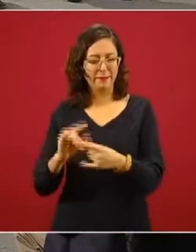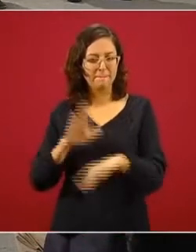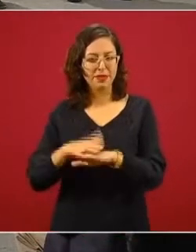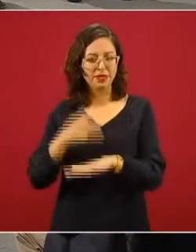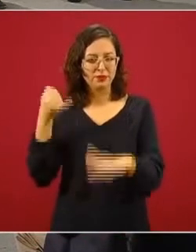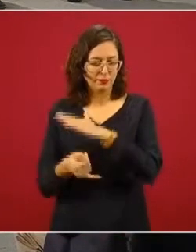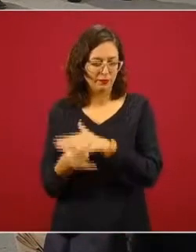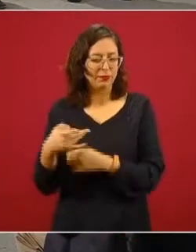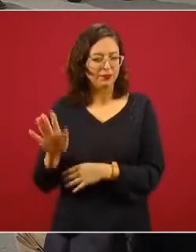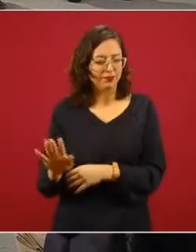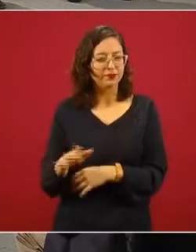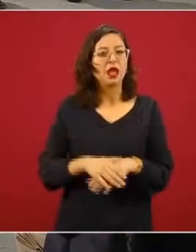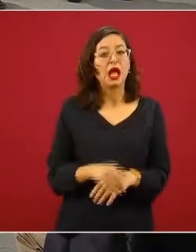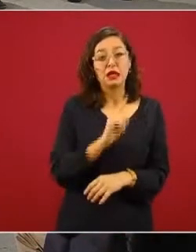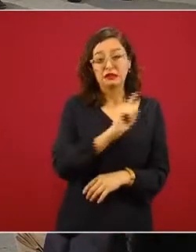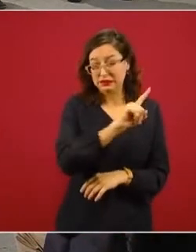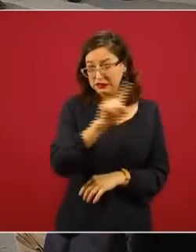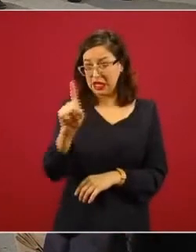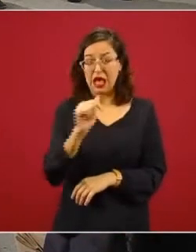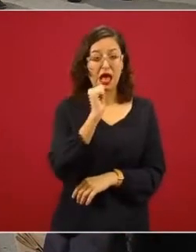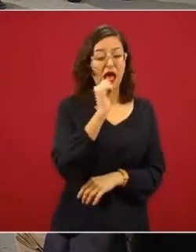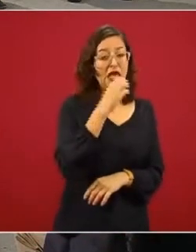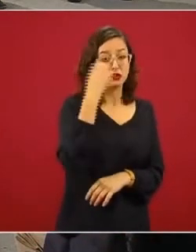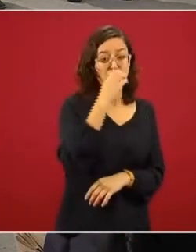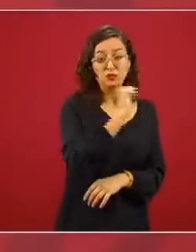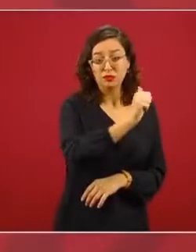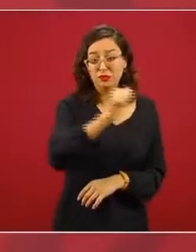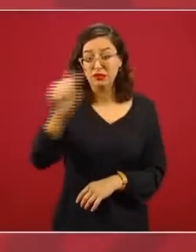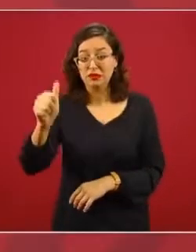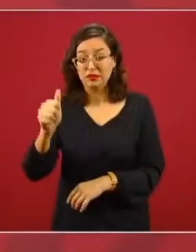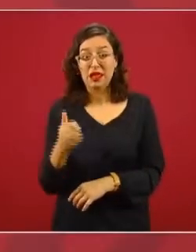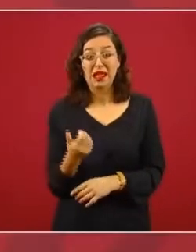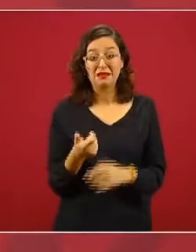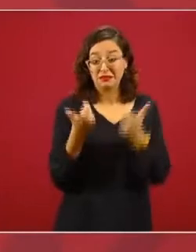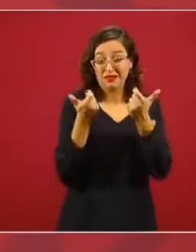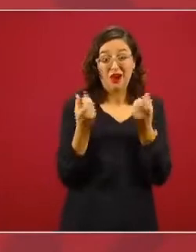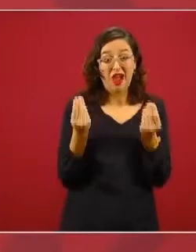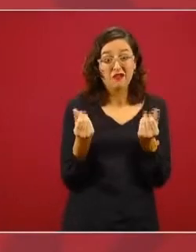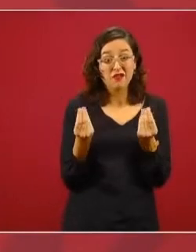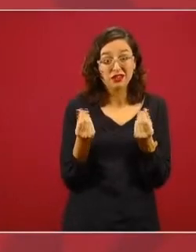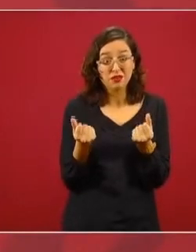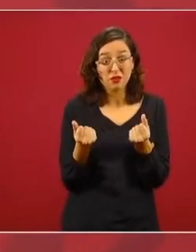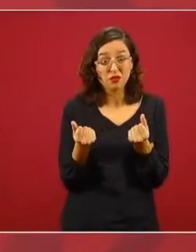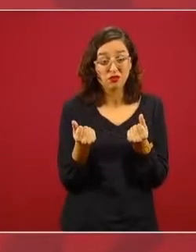entregar muchas veces el apoyo en efectivo.